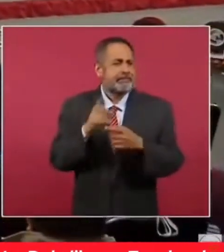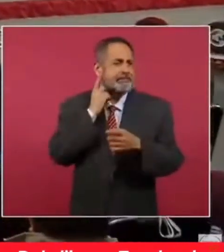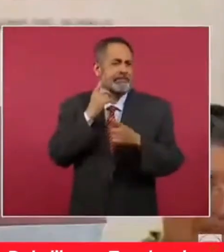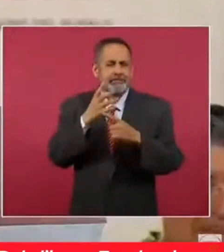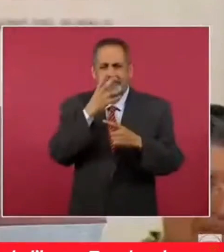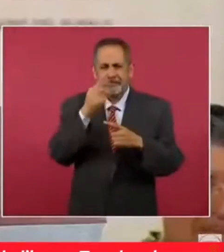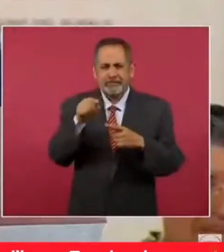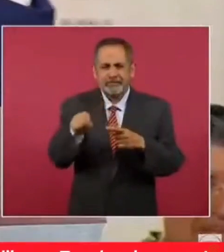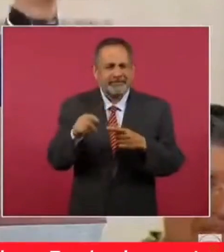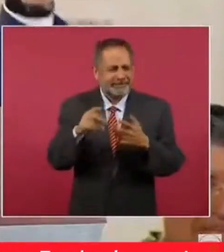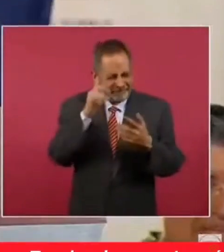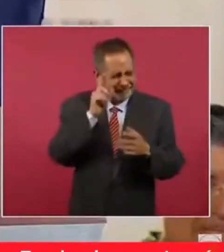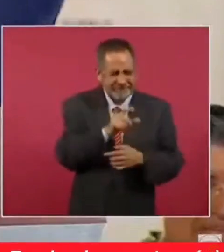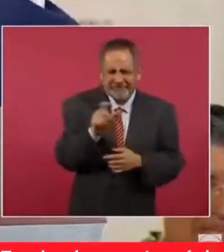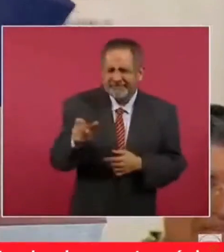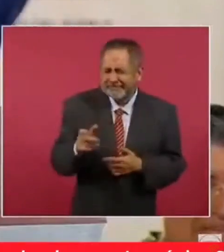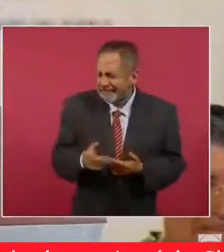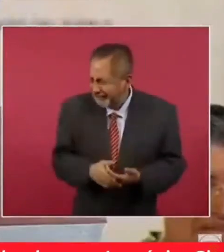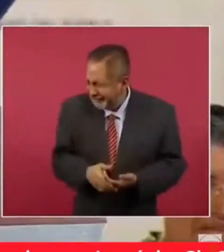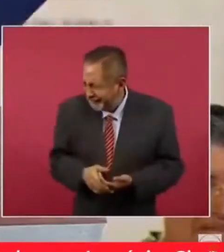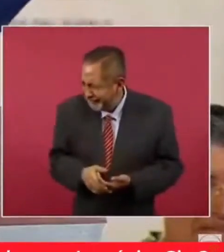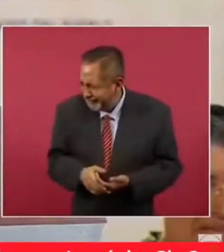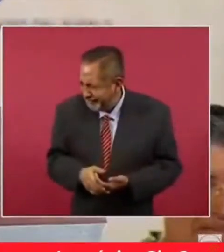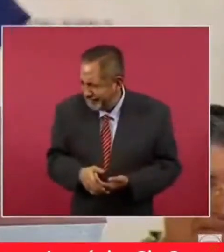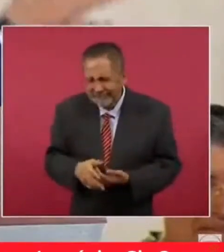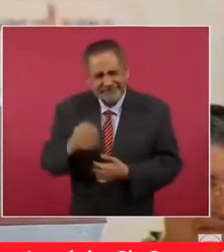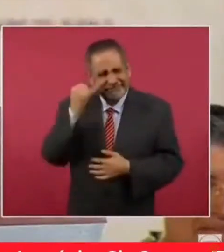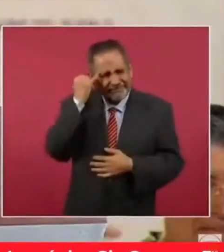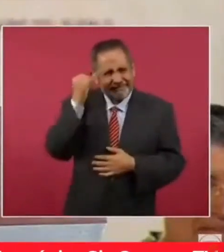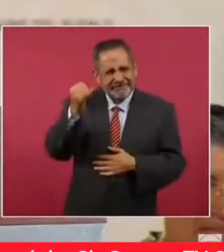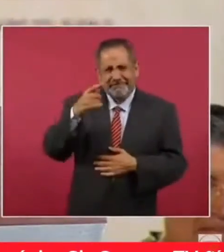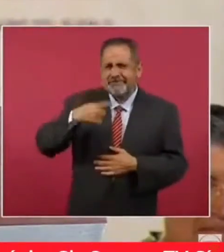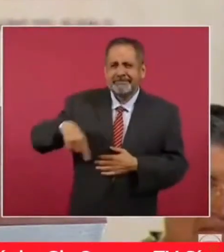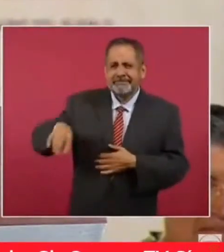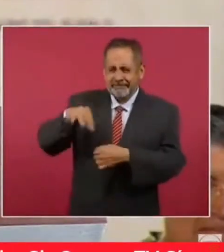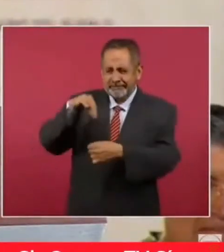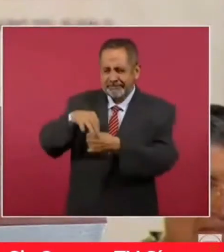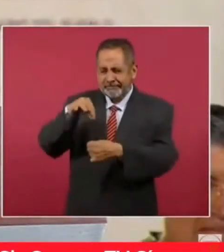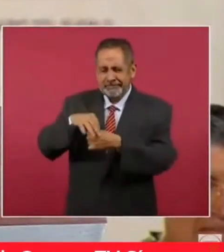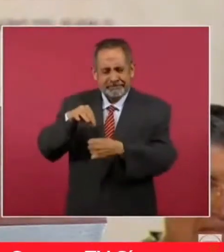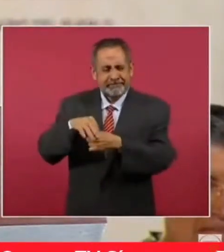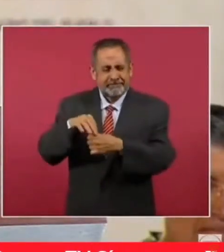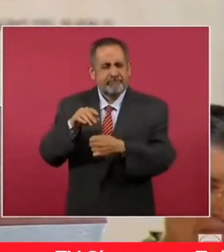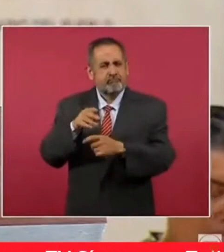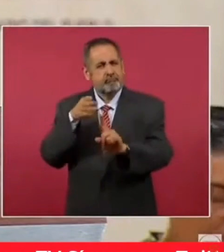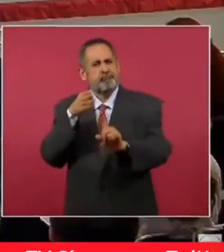imagínense los de Coyoacán que votaron por este diputado.